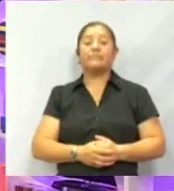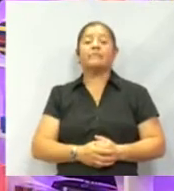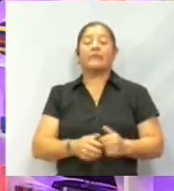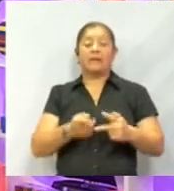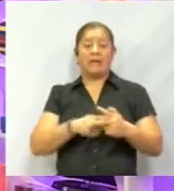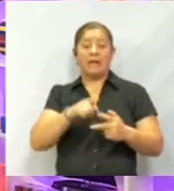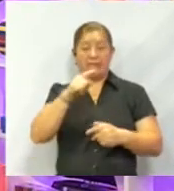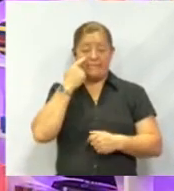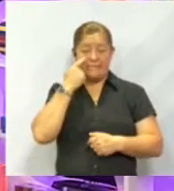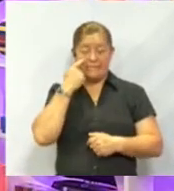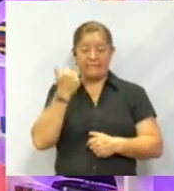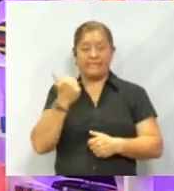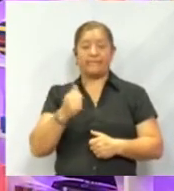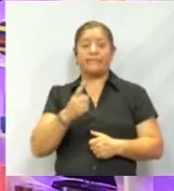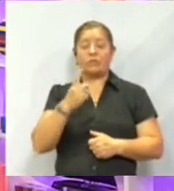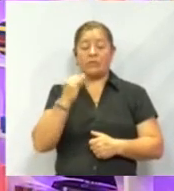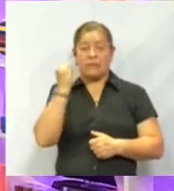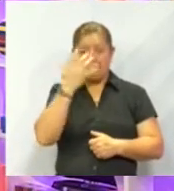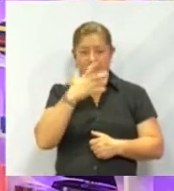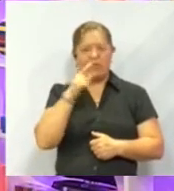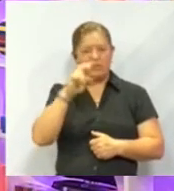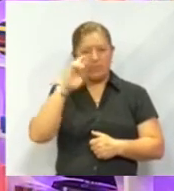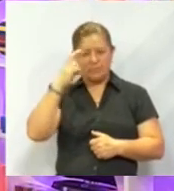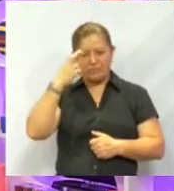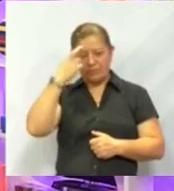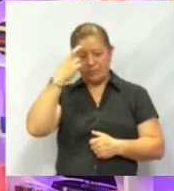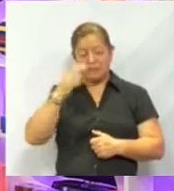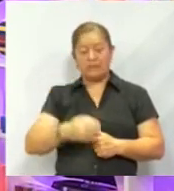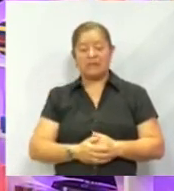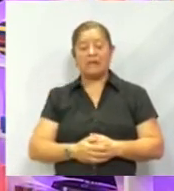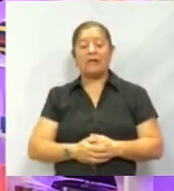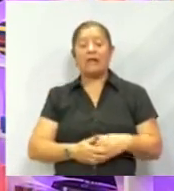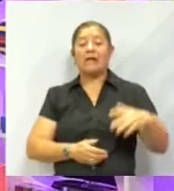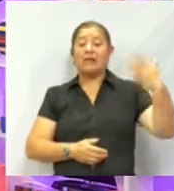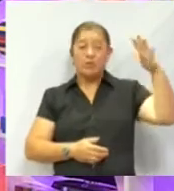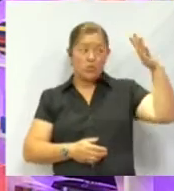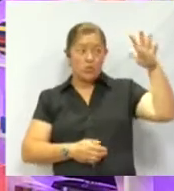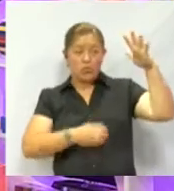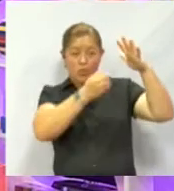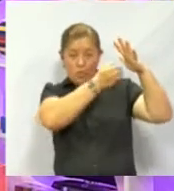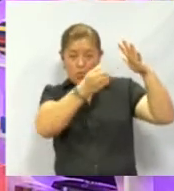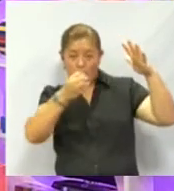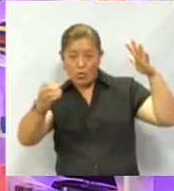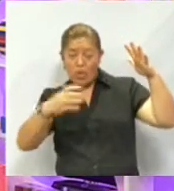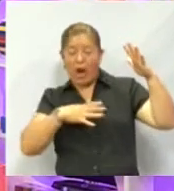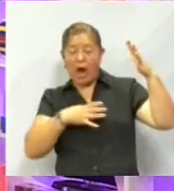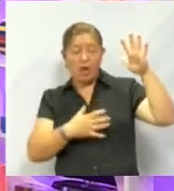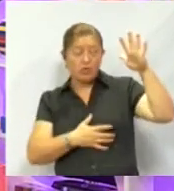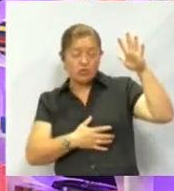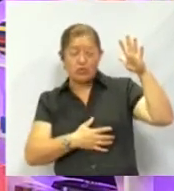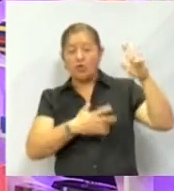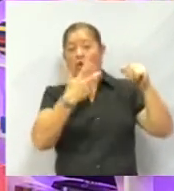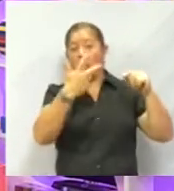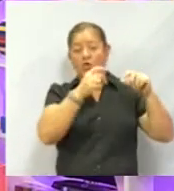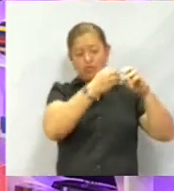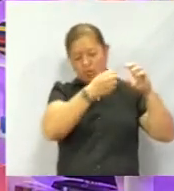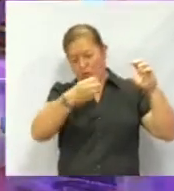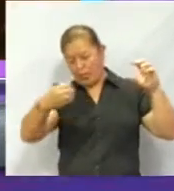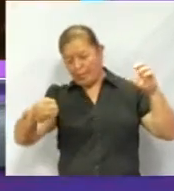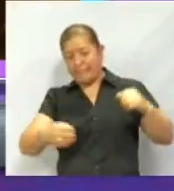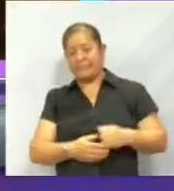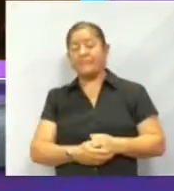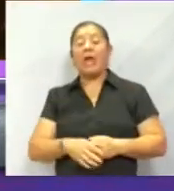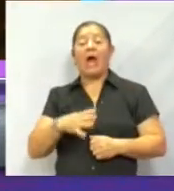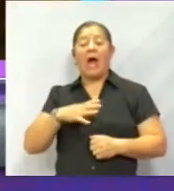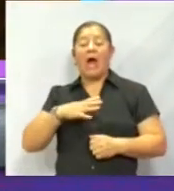siguiente imagen que te va a hacer recordar que el sistema solar está conformada por un sol, ocho planetas, asteroides,